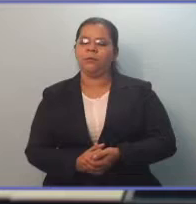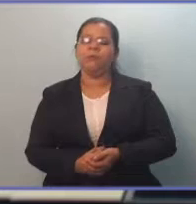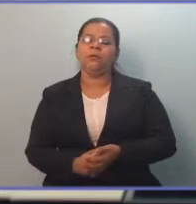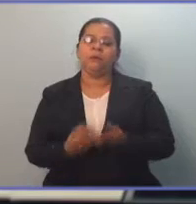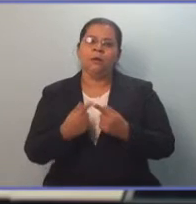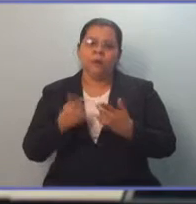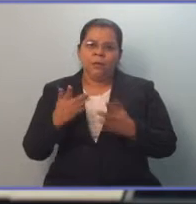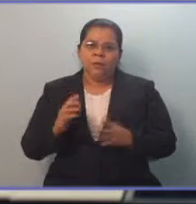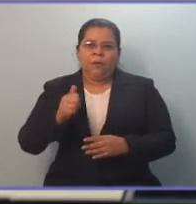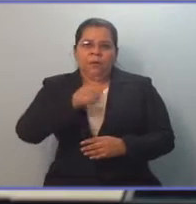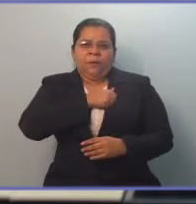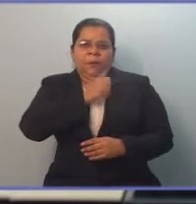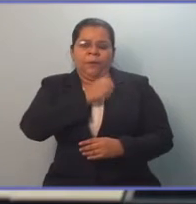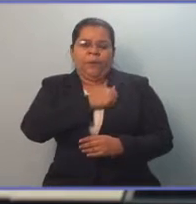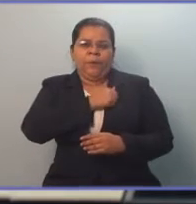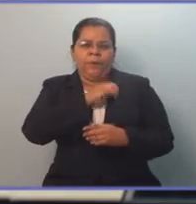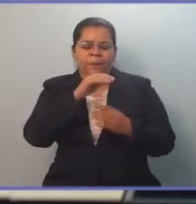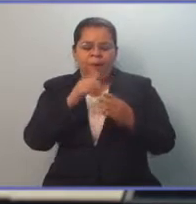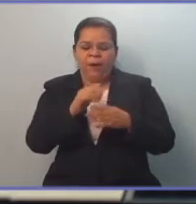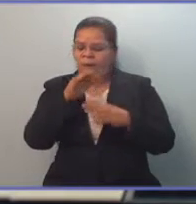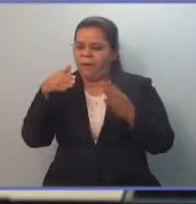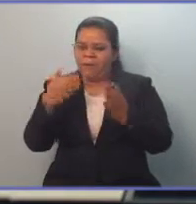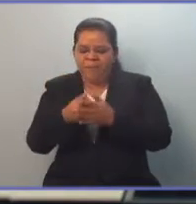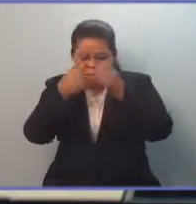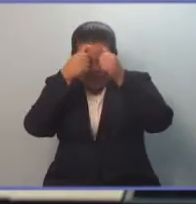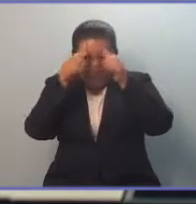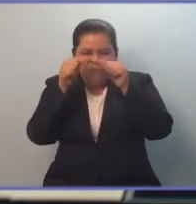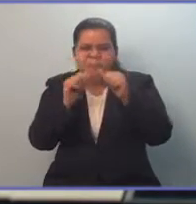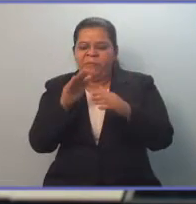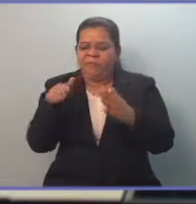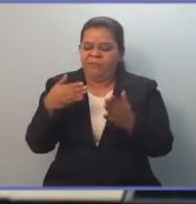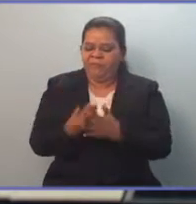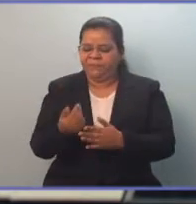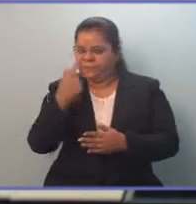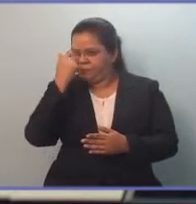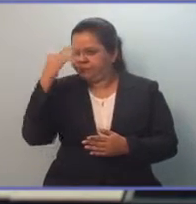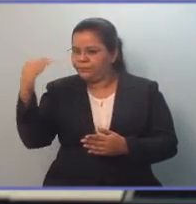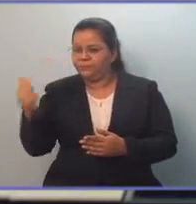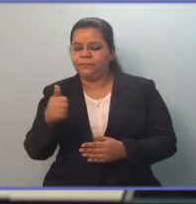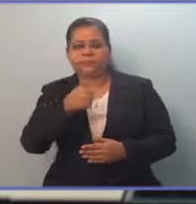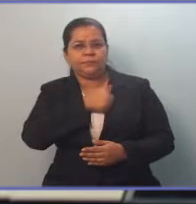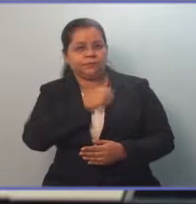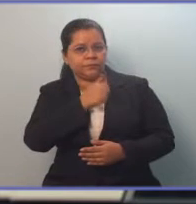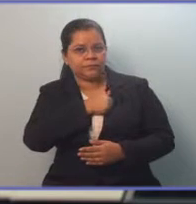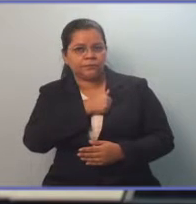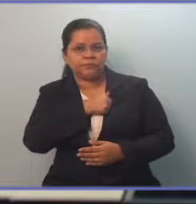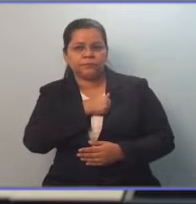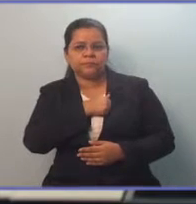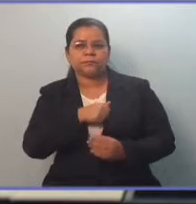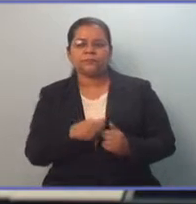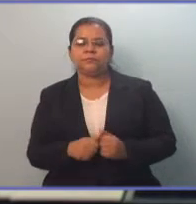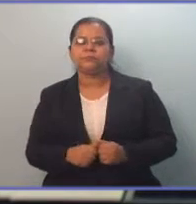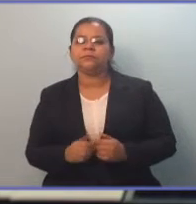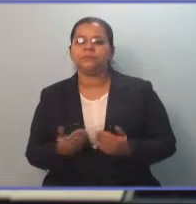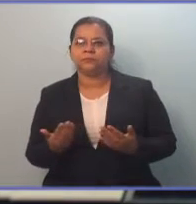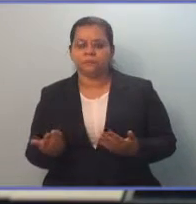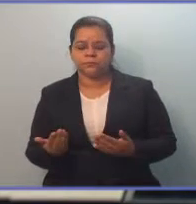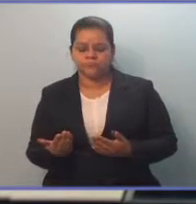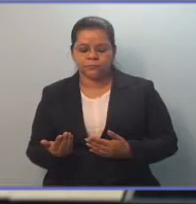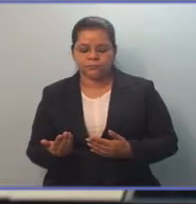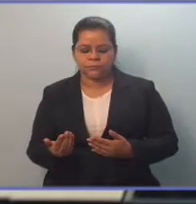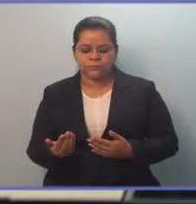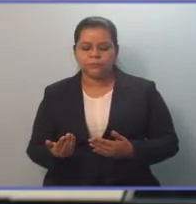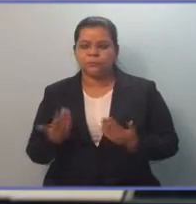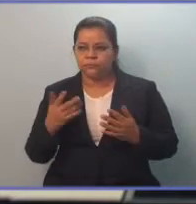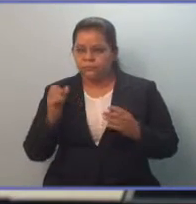es responsabilidad de todos los políticos de este país el